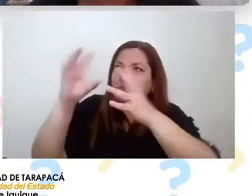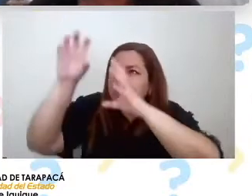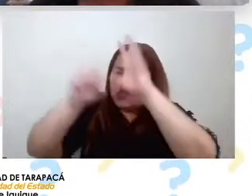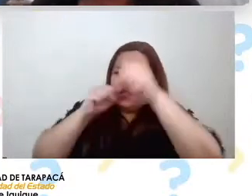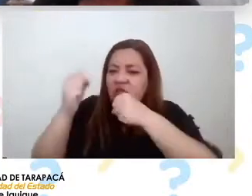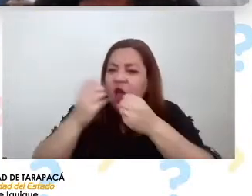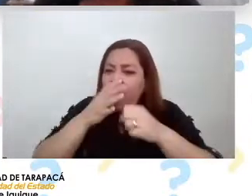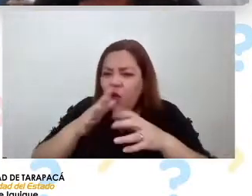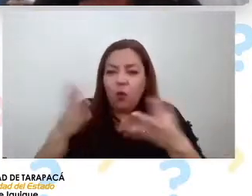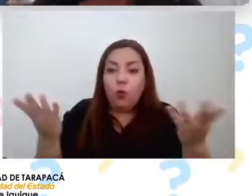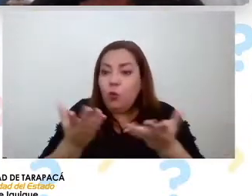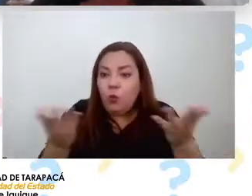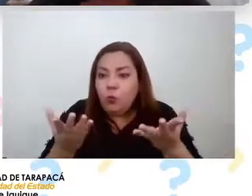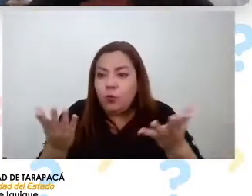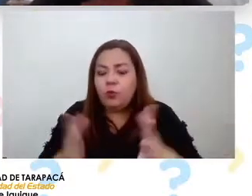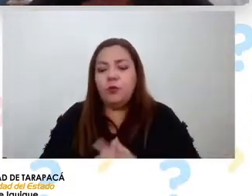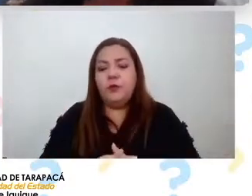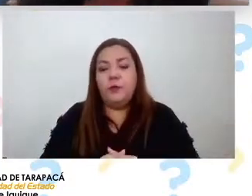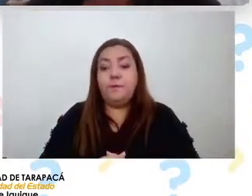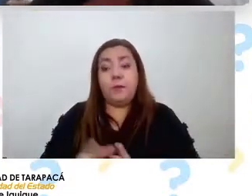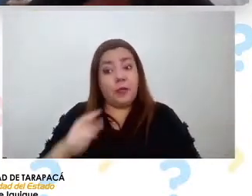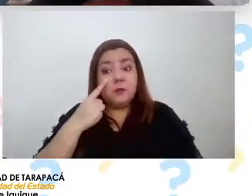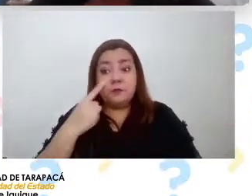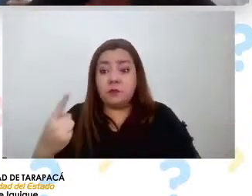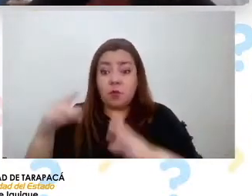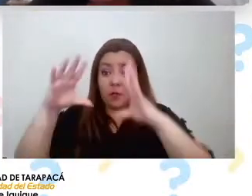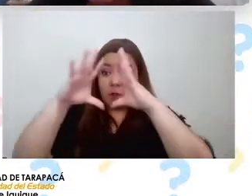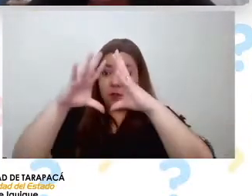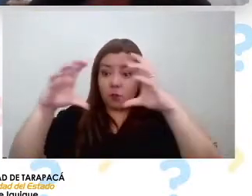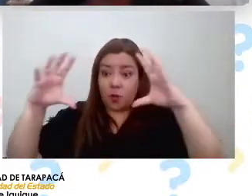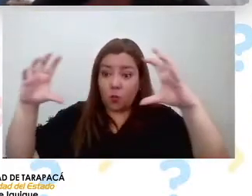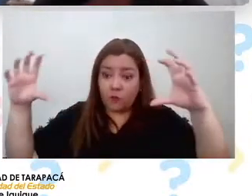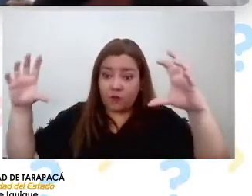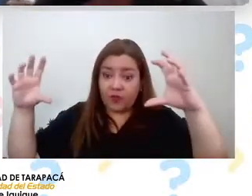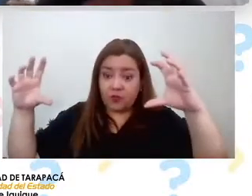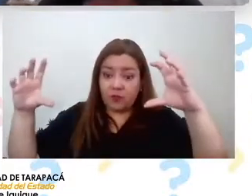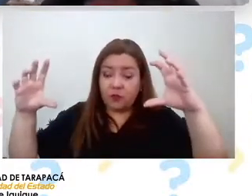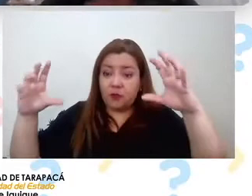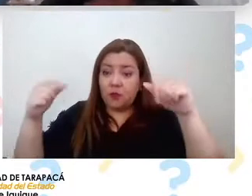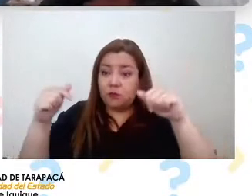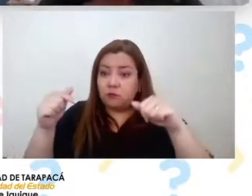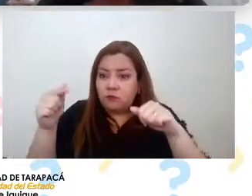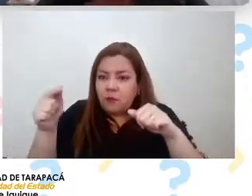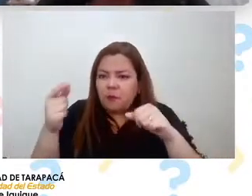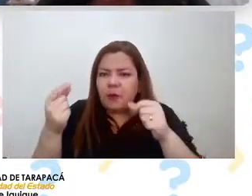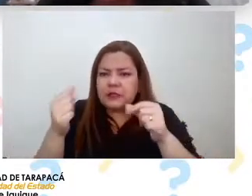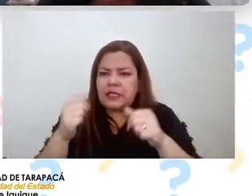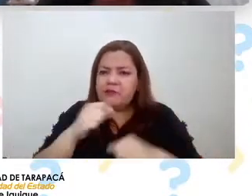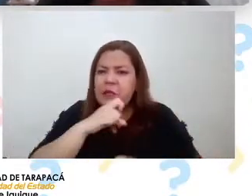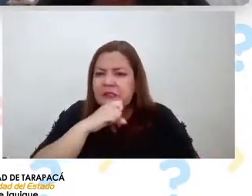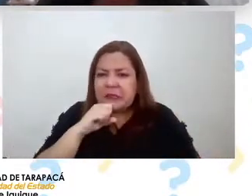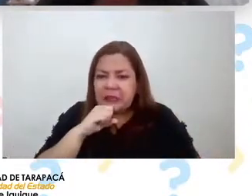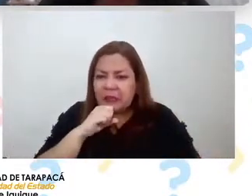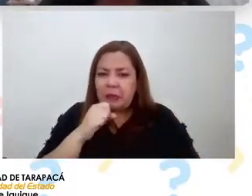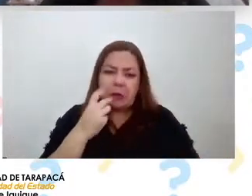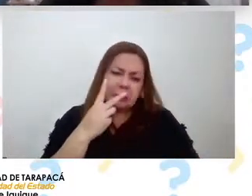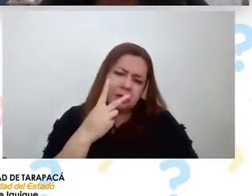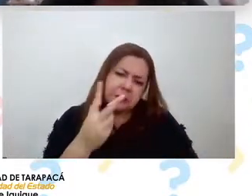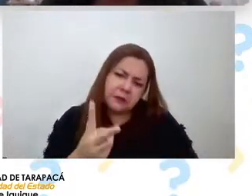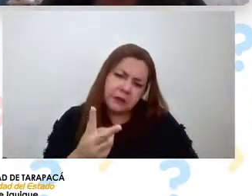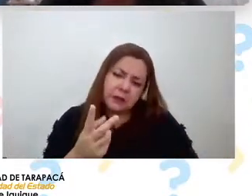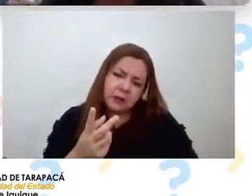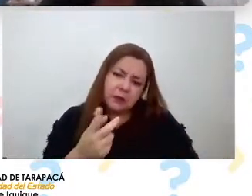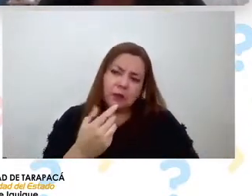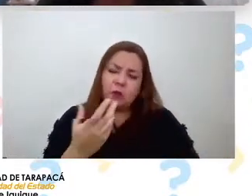como vemos en la imagen, hay una nube que se acerca, pero que pareciese que fuese seca. Se ve cómo pudiésemos